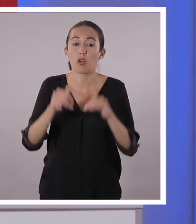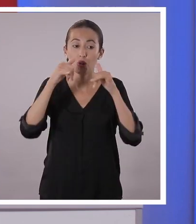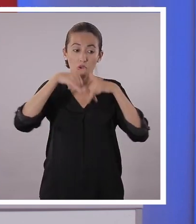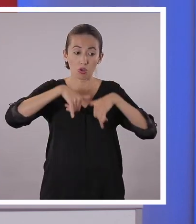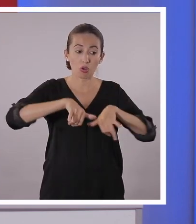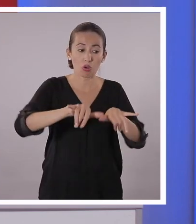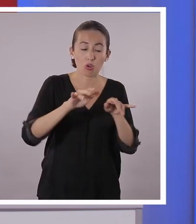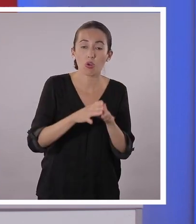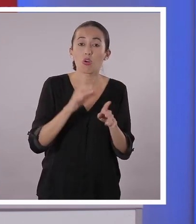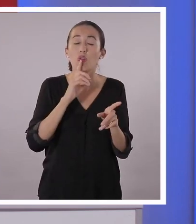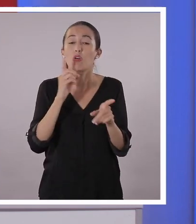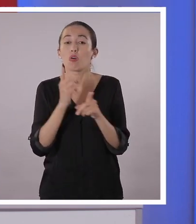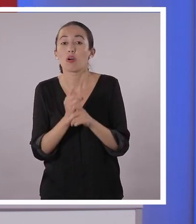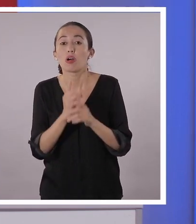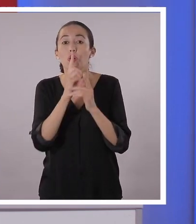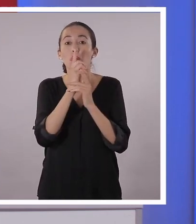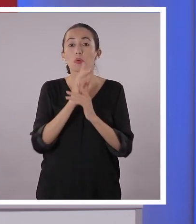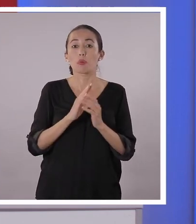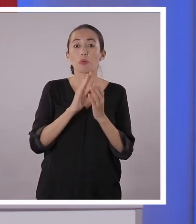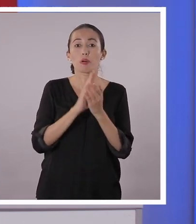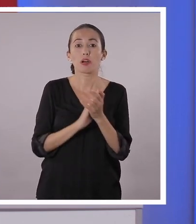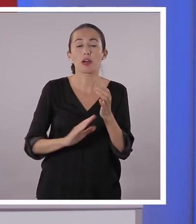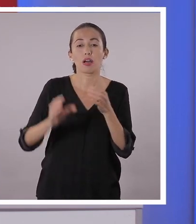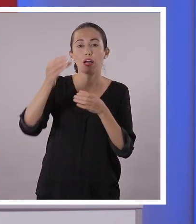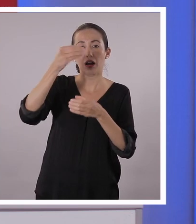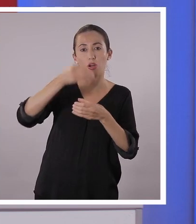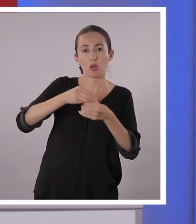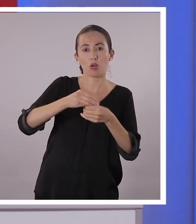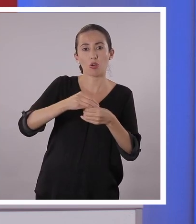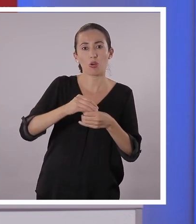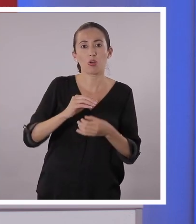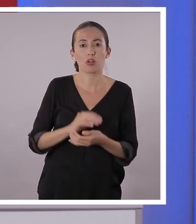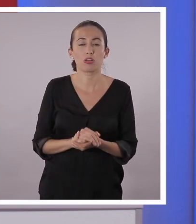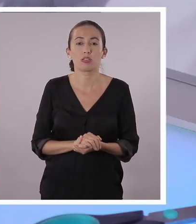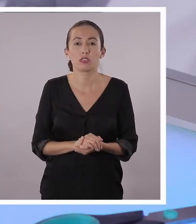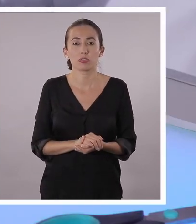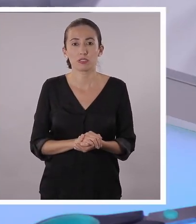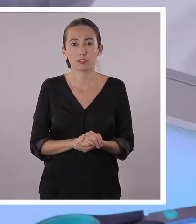Vamos a tomar nuestra vela y la vamos a encender.